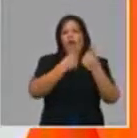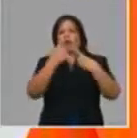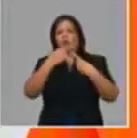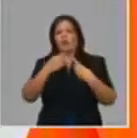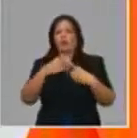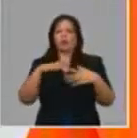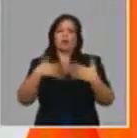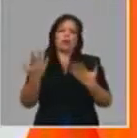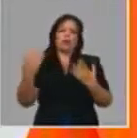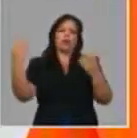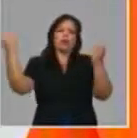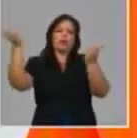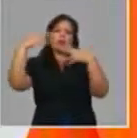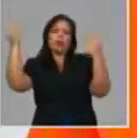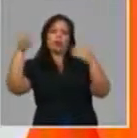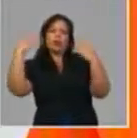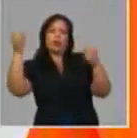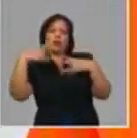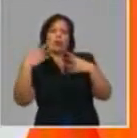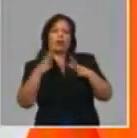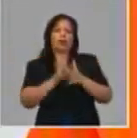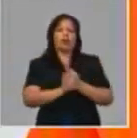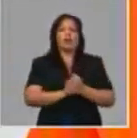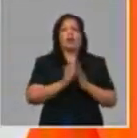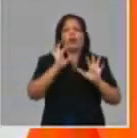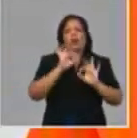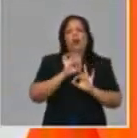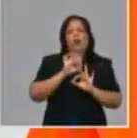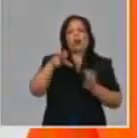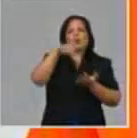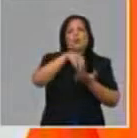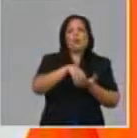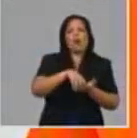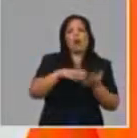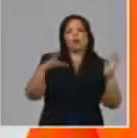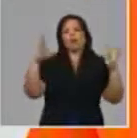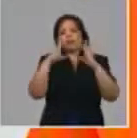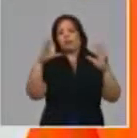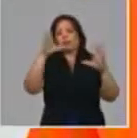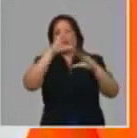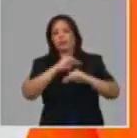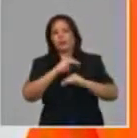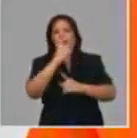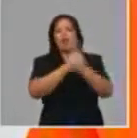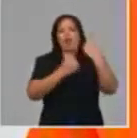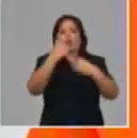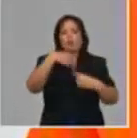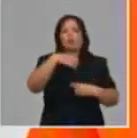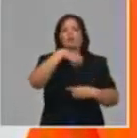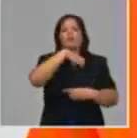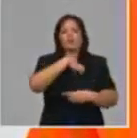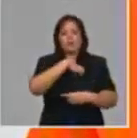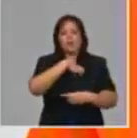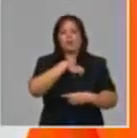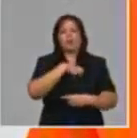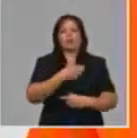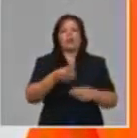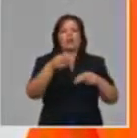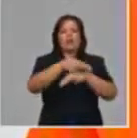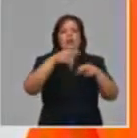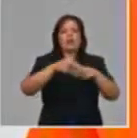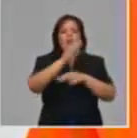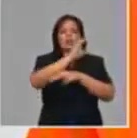una discoteca o hay bares que están en un centro nocturno y hay bares en un restaurante. La actividad de bares en una